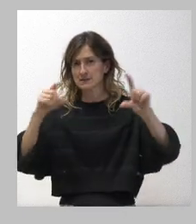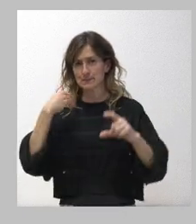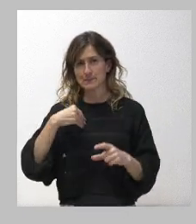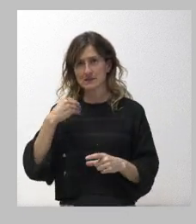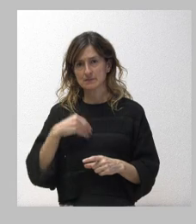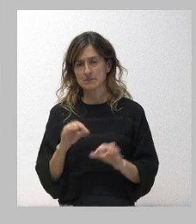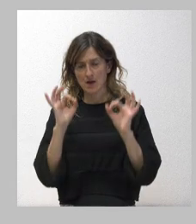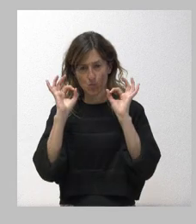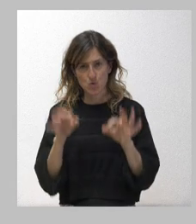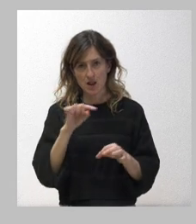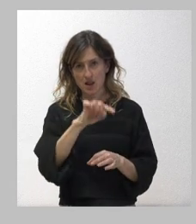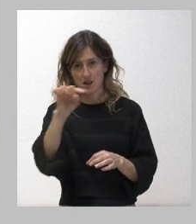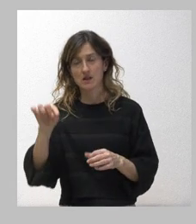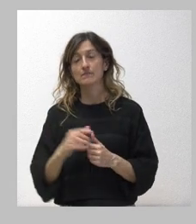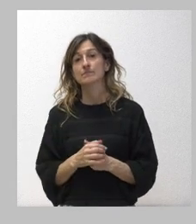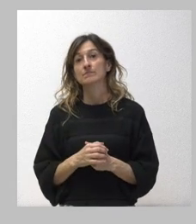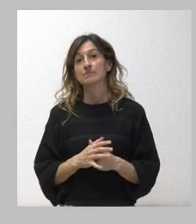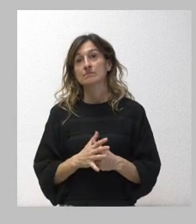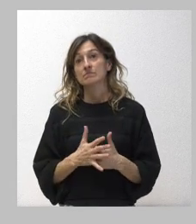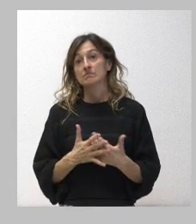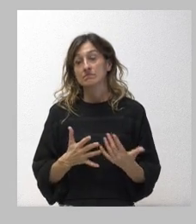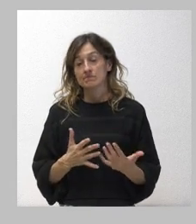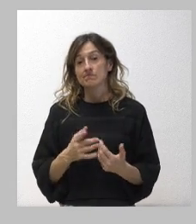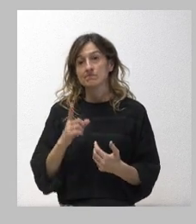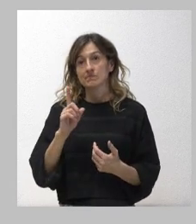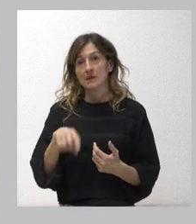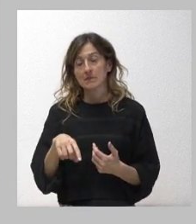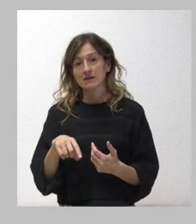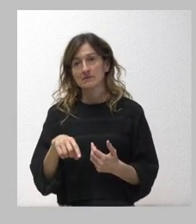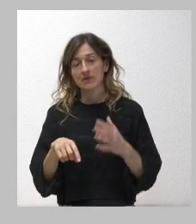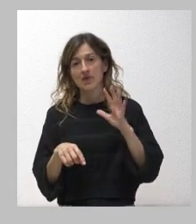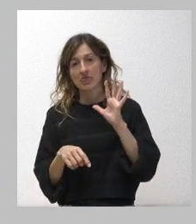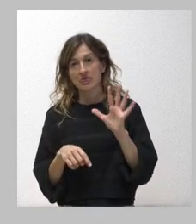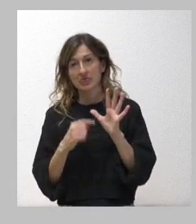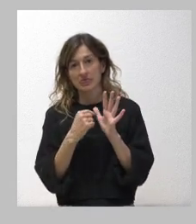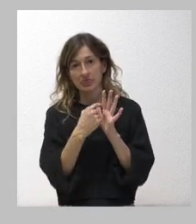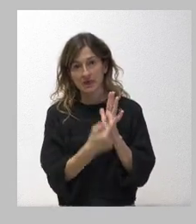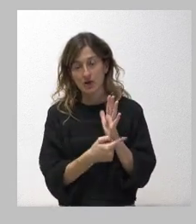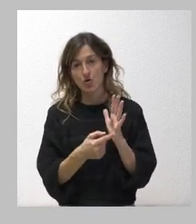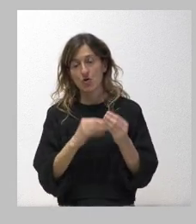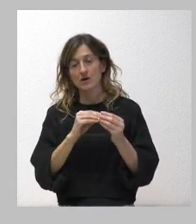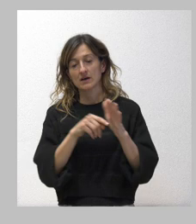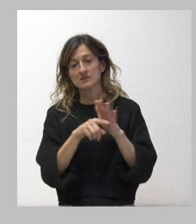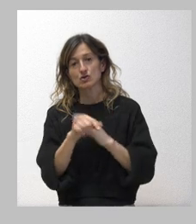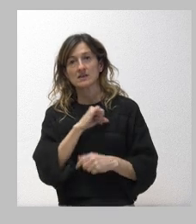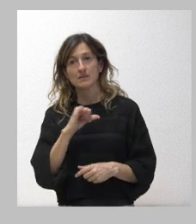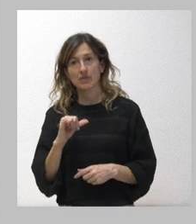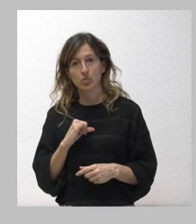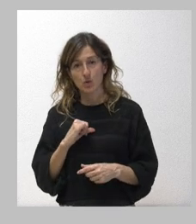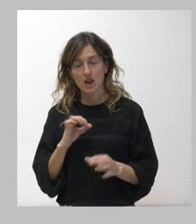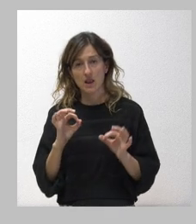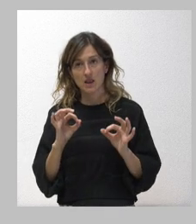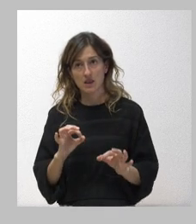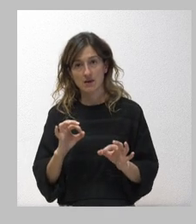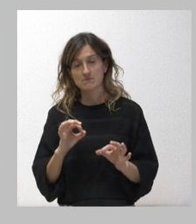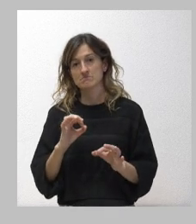idéntica compañía. Y se han separado cinco que se han tramitado individualmente en vez